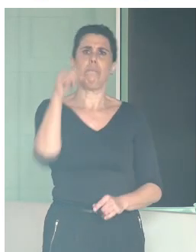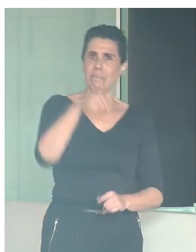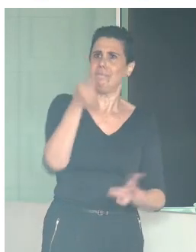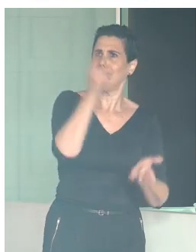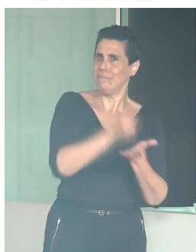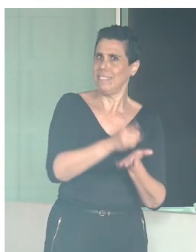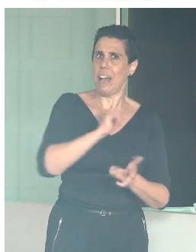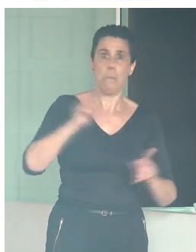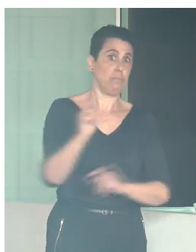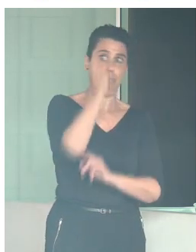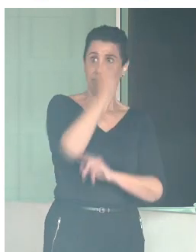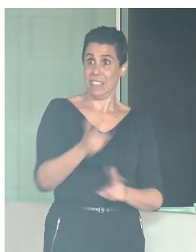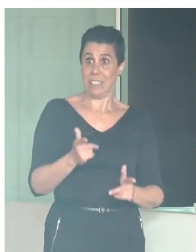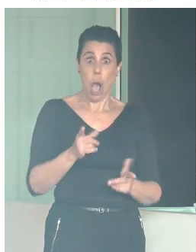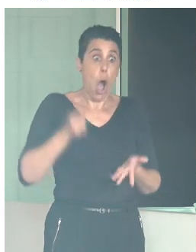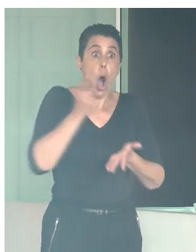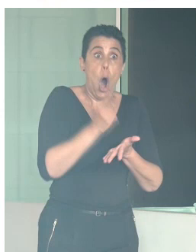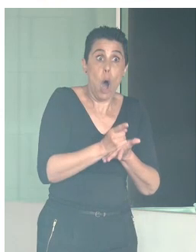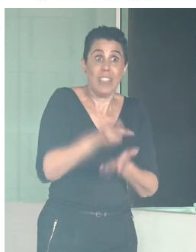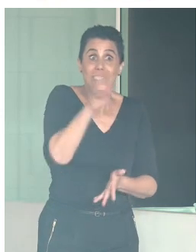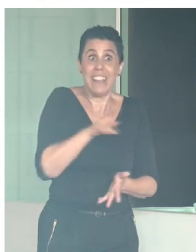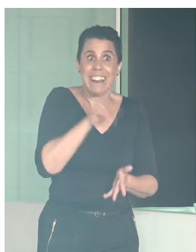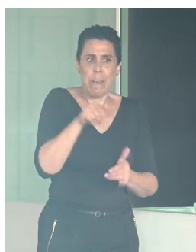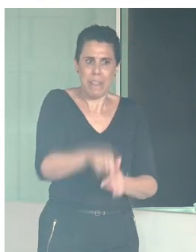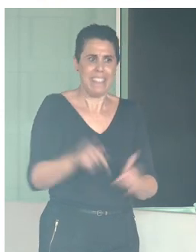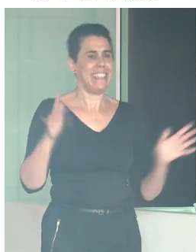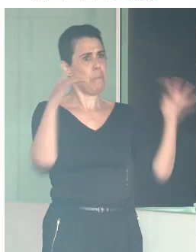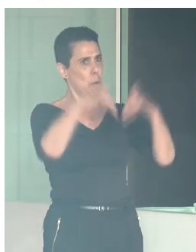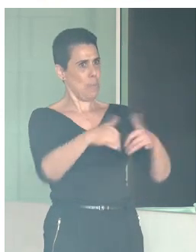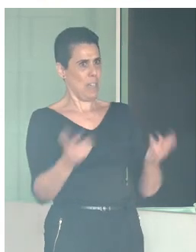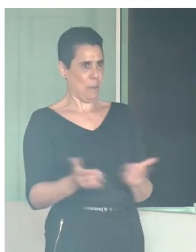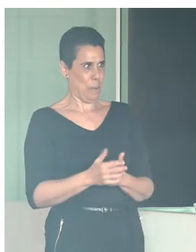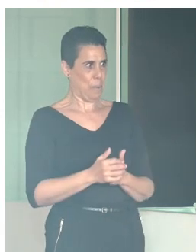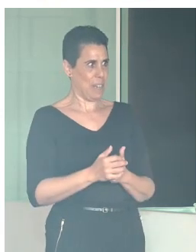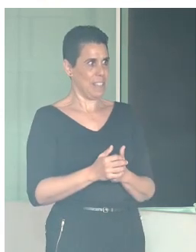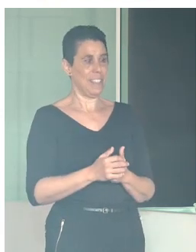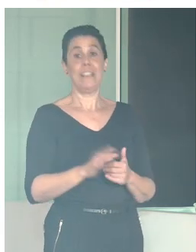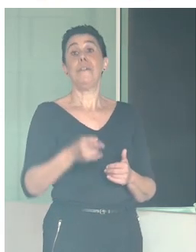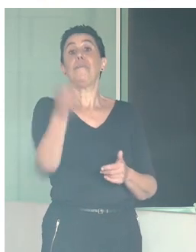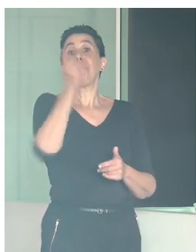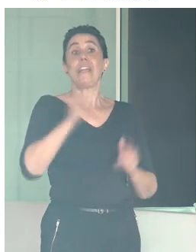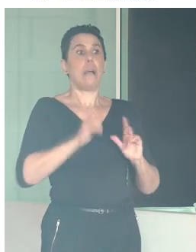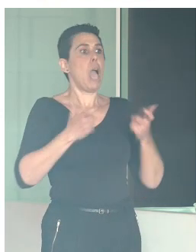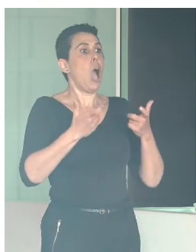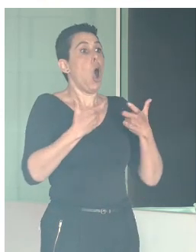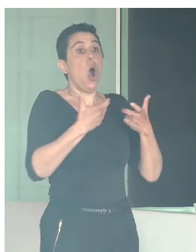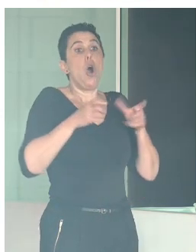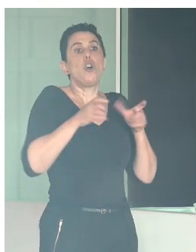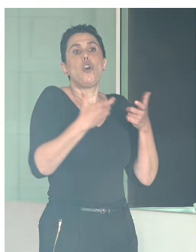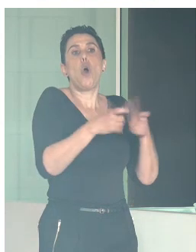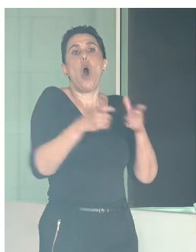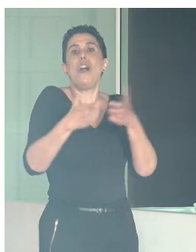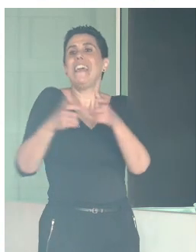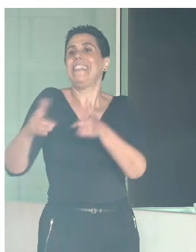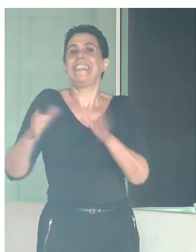con el que tenemos muchísimas expectativas. Daros las gracias también, sobre todo a todos los colectivos que habéis venido, representando a